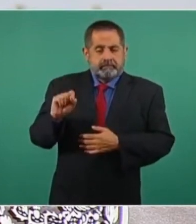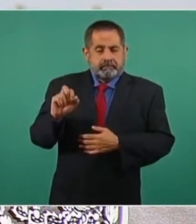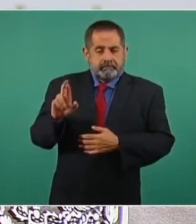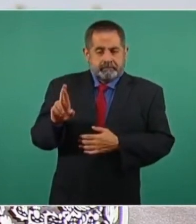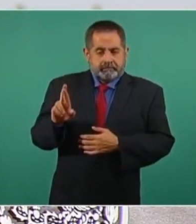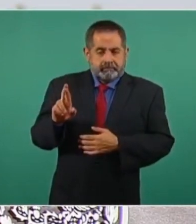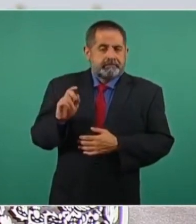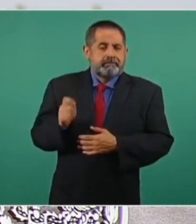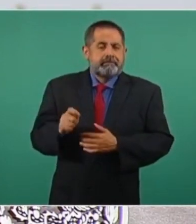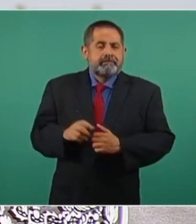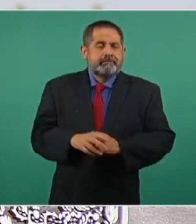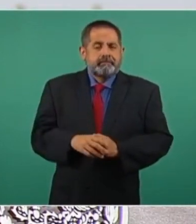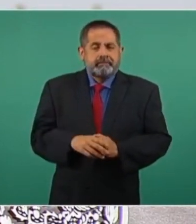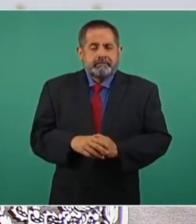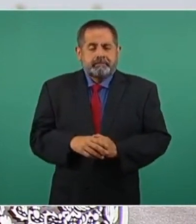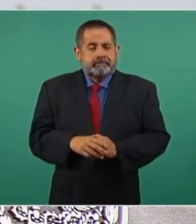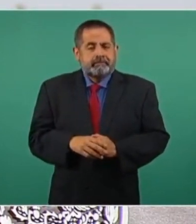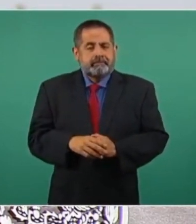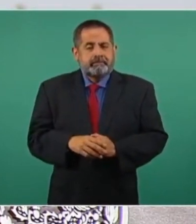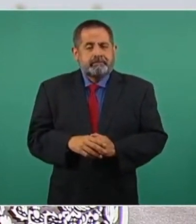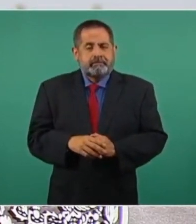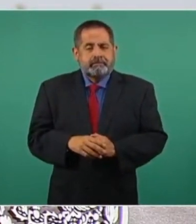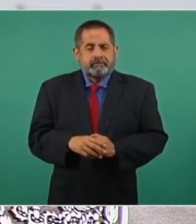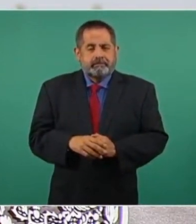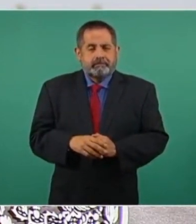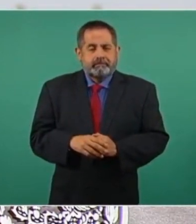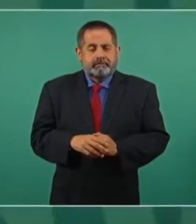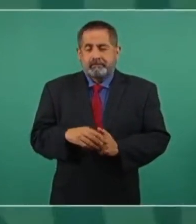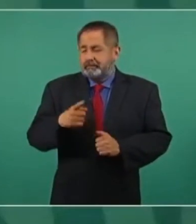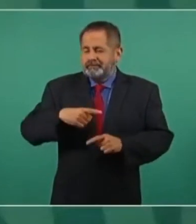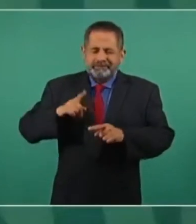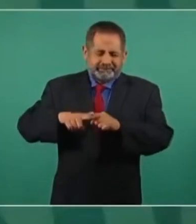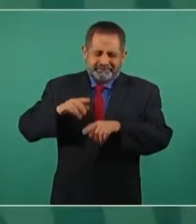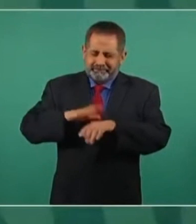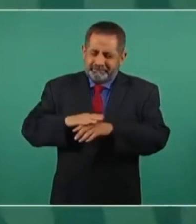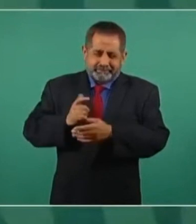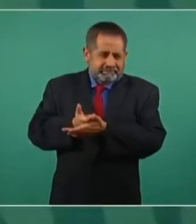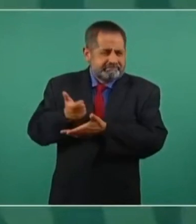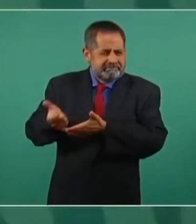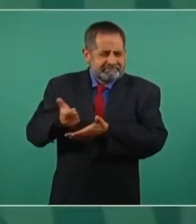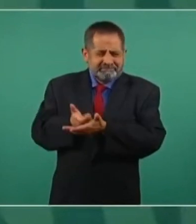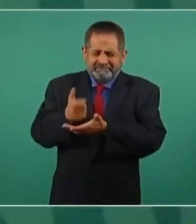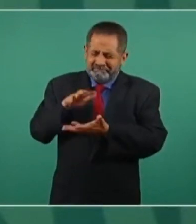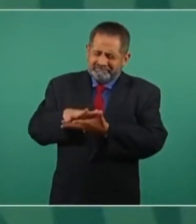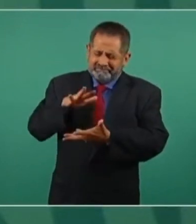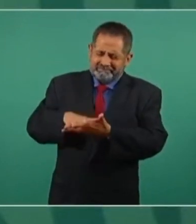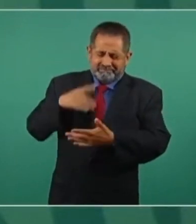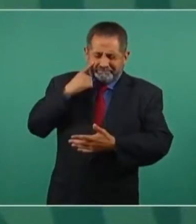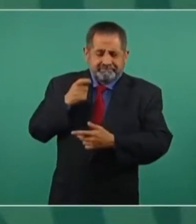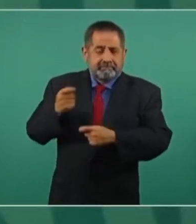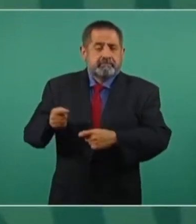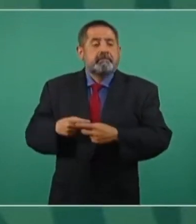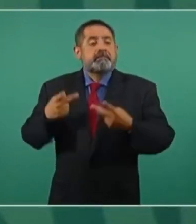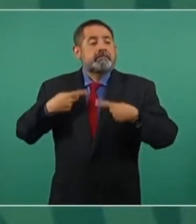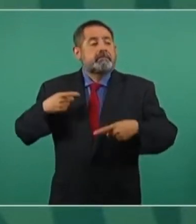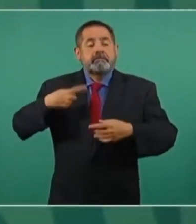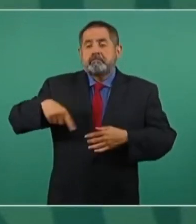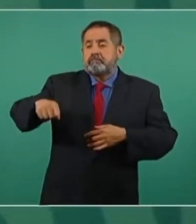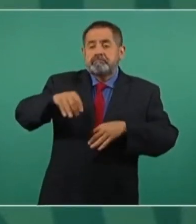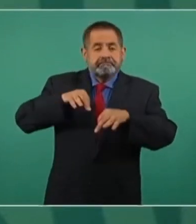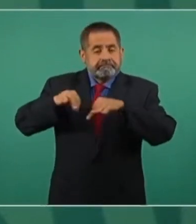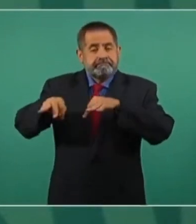los que más pagan impuestos sobre la renta son los trabajadores.